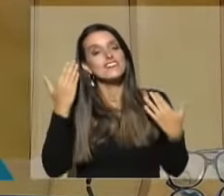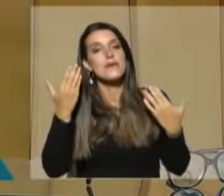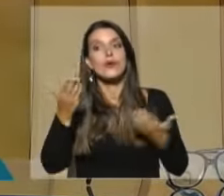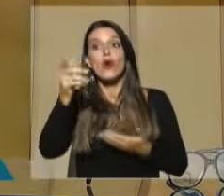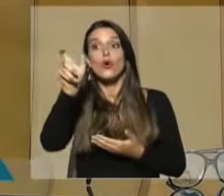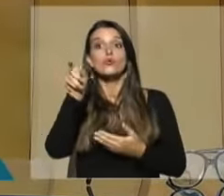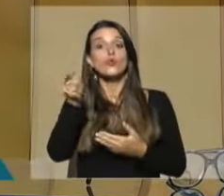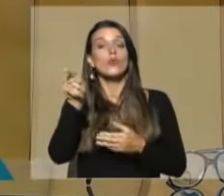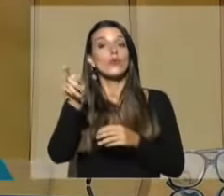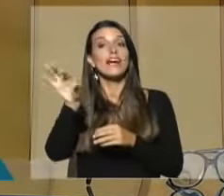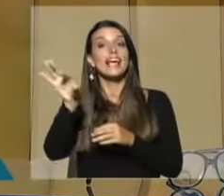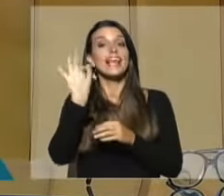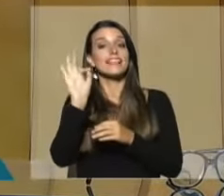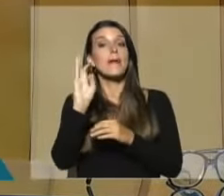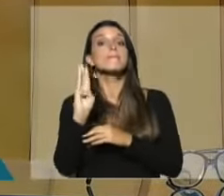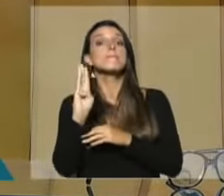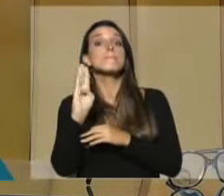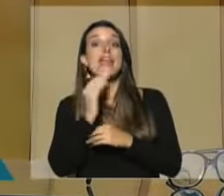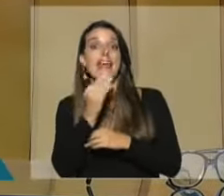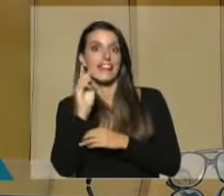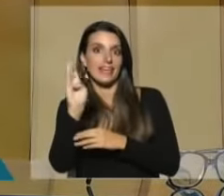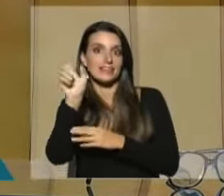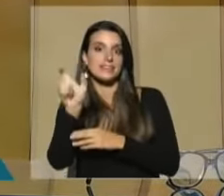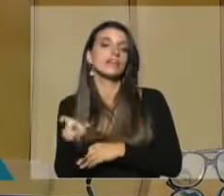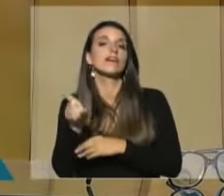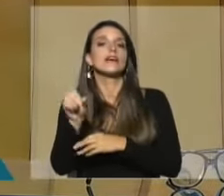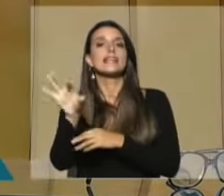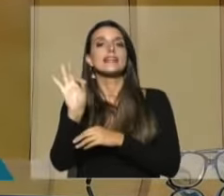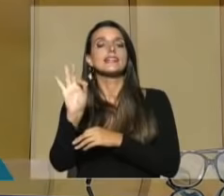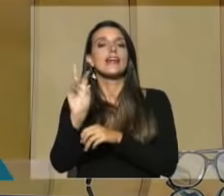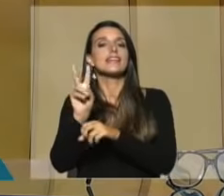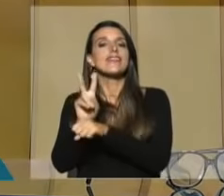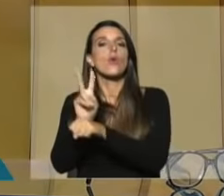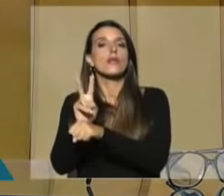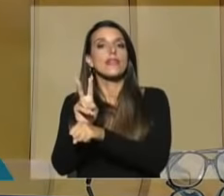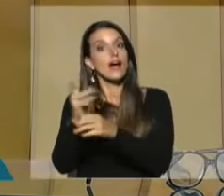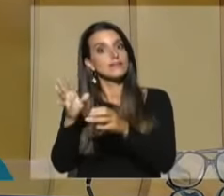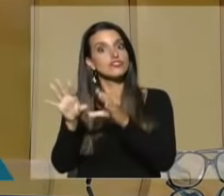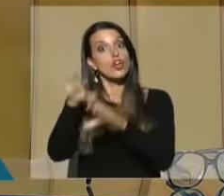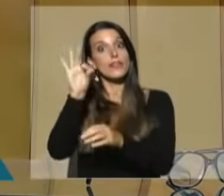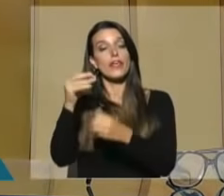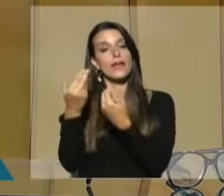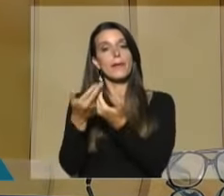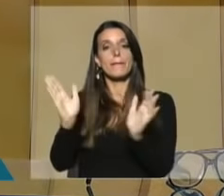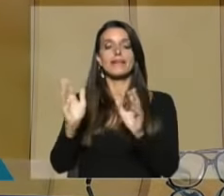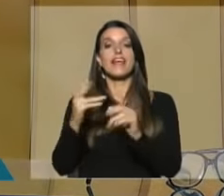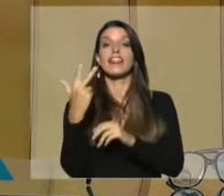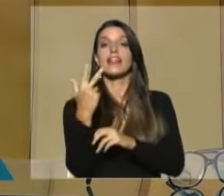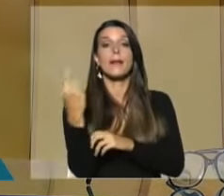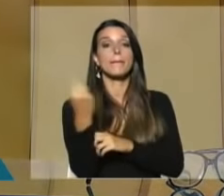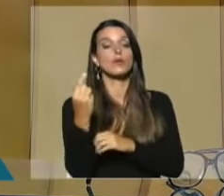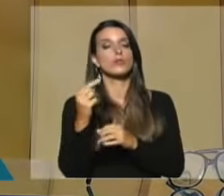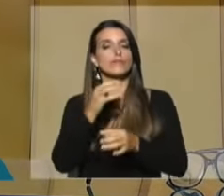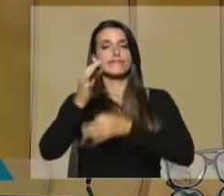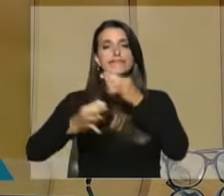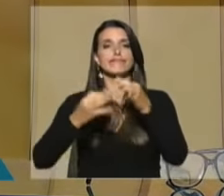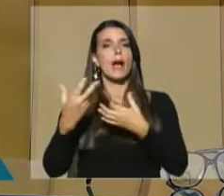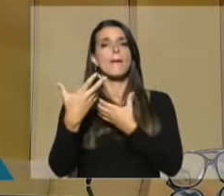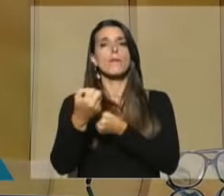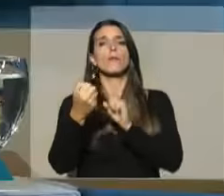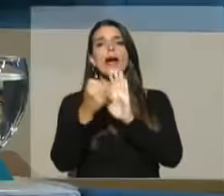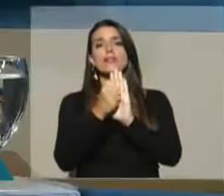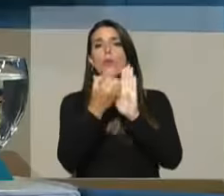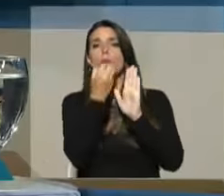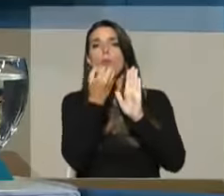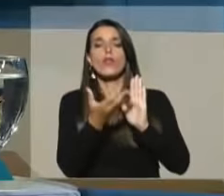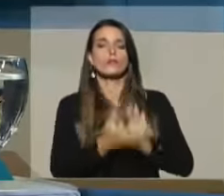Usted eligió el tema seguridad, Penadez, y por sorteo le toca comenzar. Tiene tres minutos para defender por qué son buenos estos